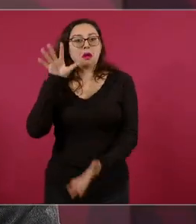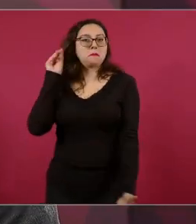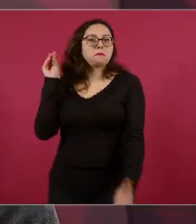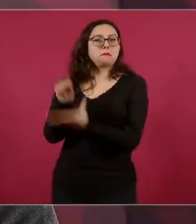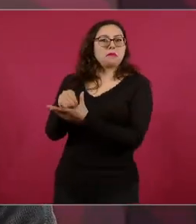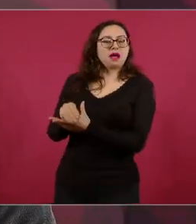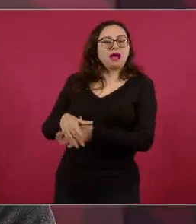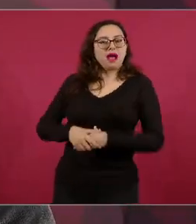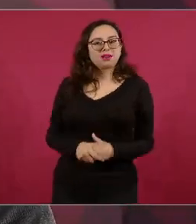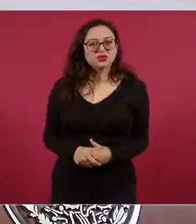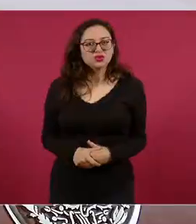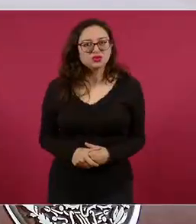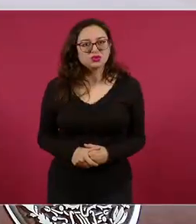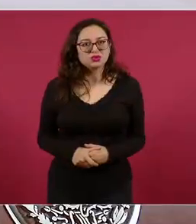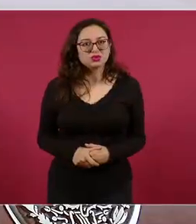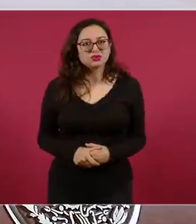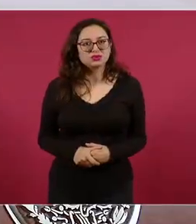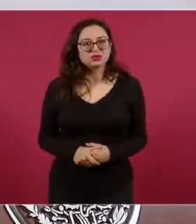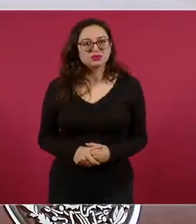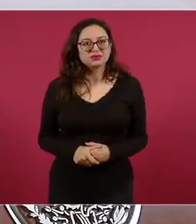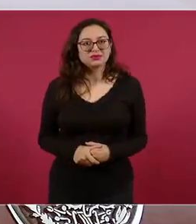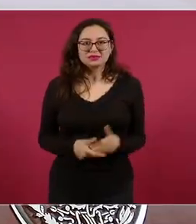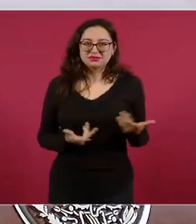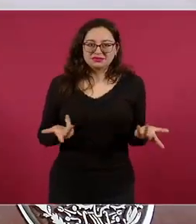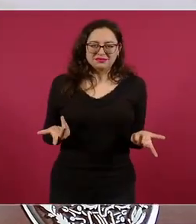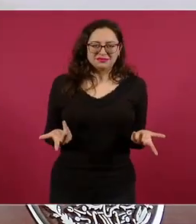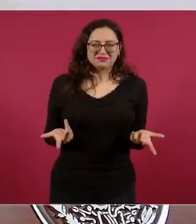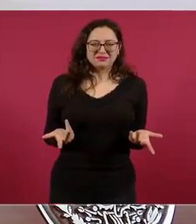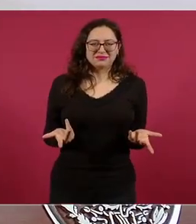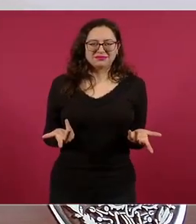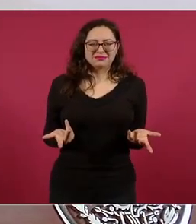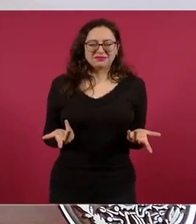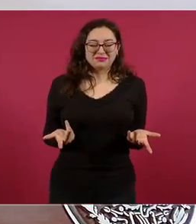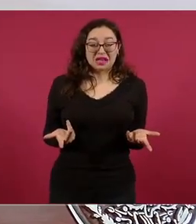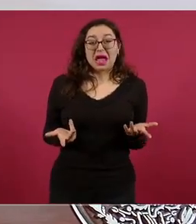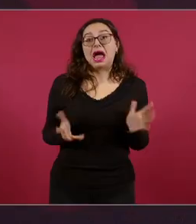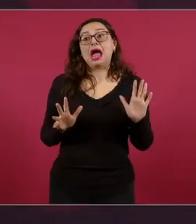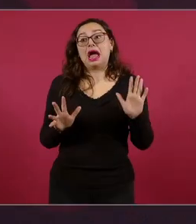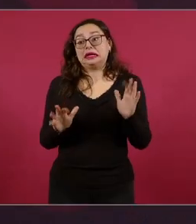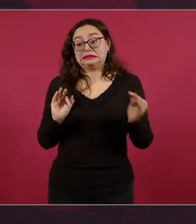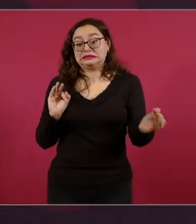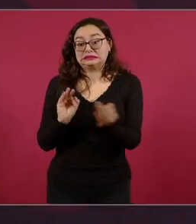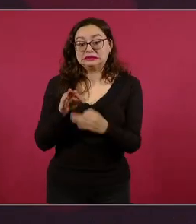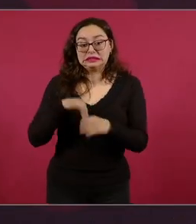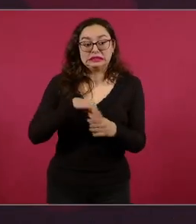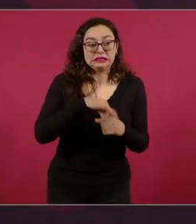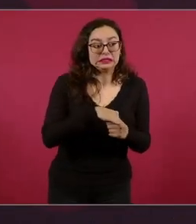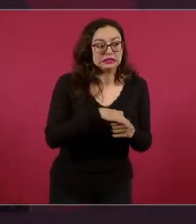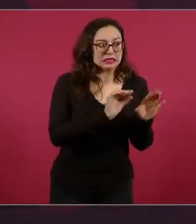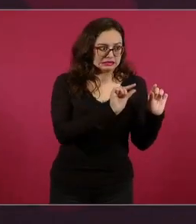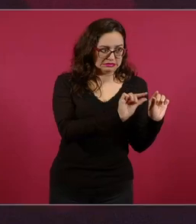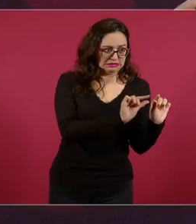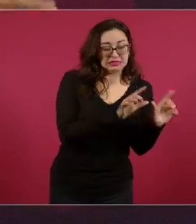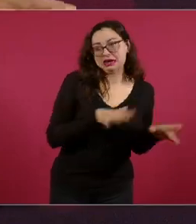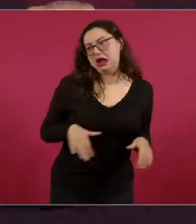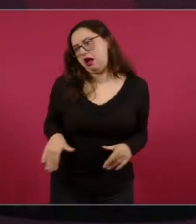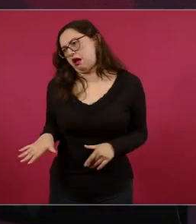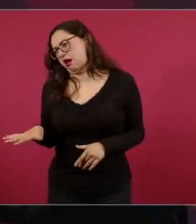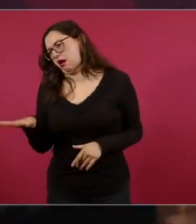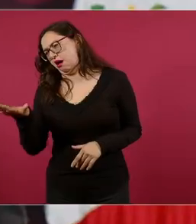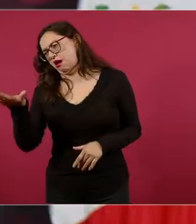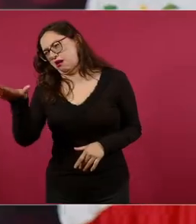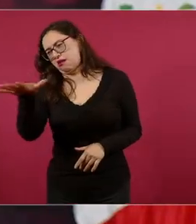con la excepción de cuando había elecciones, que es cuando iban a los pueblos